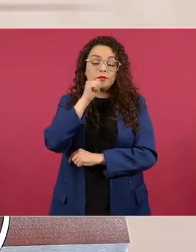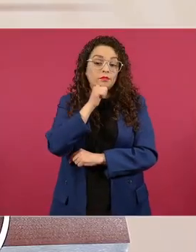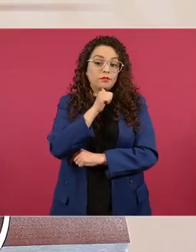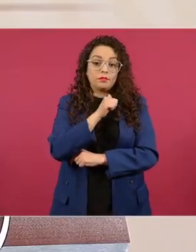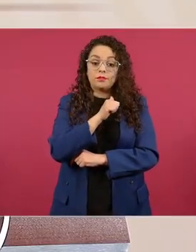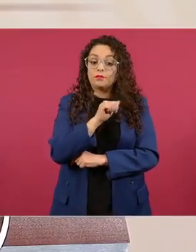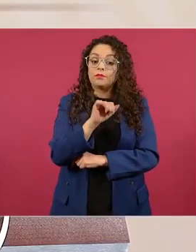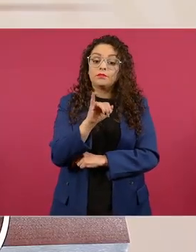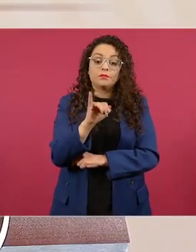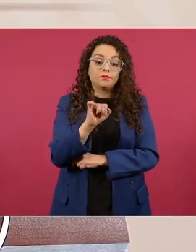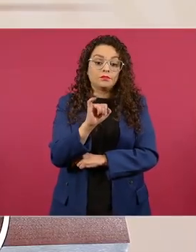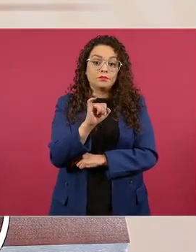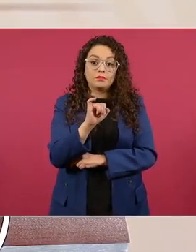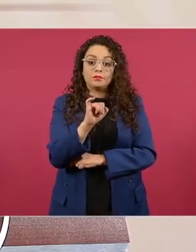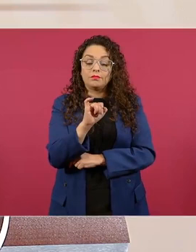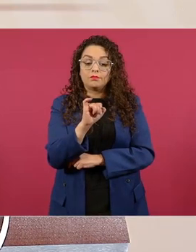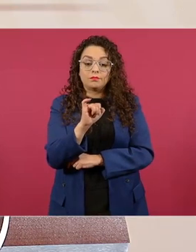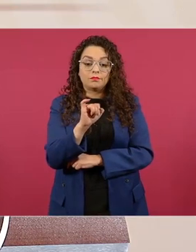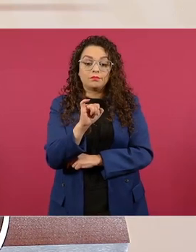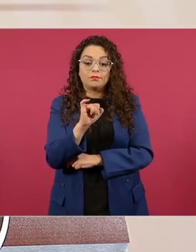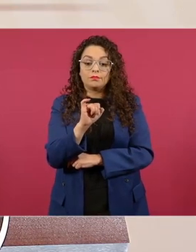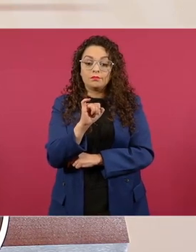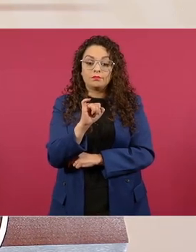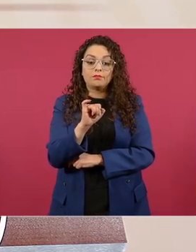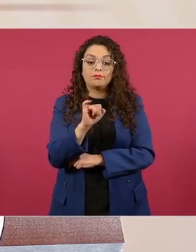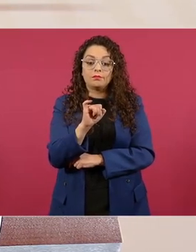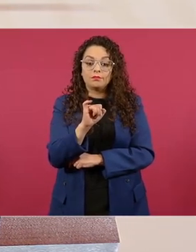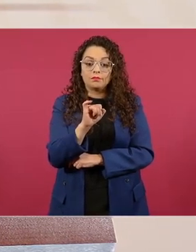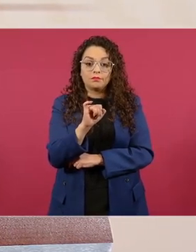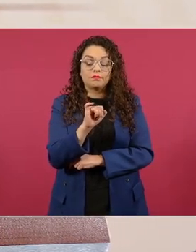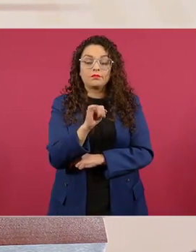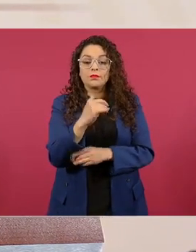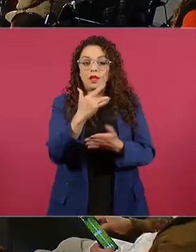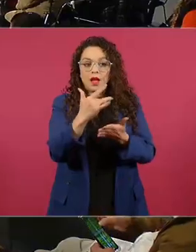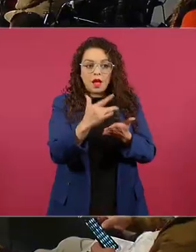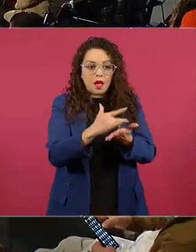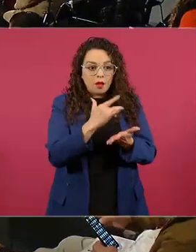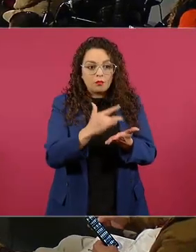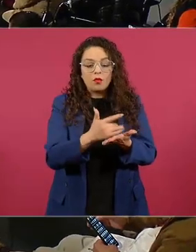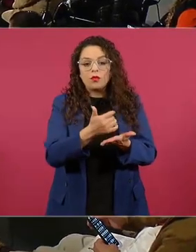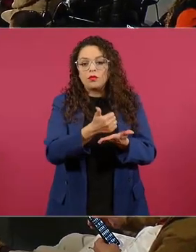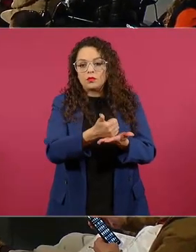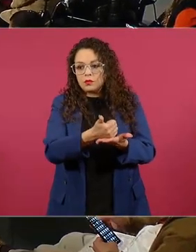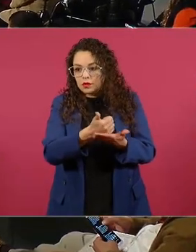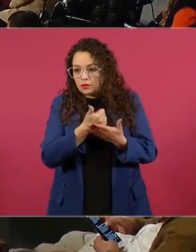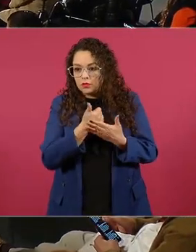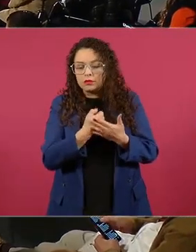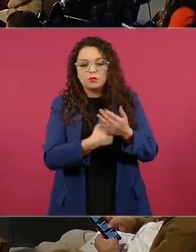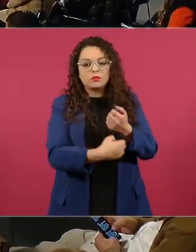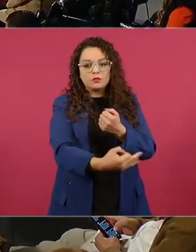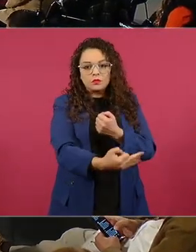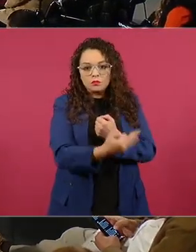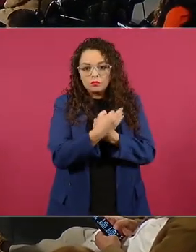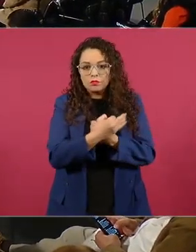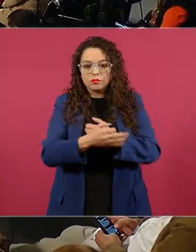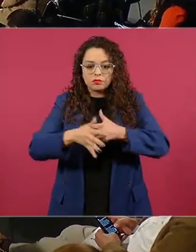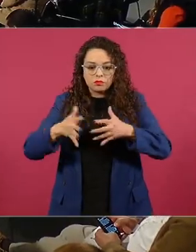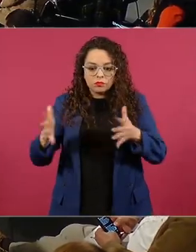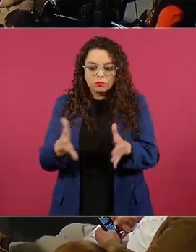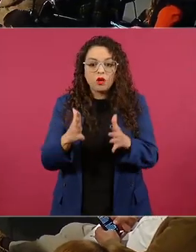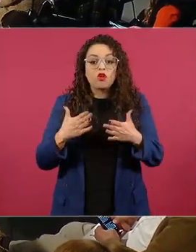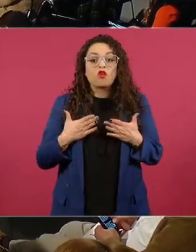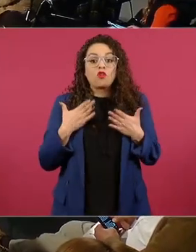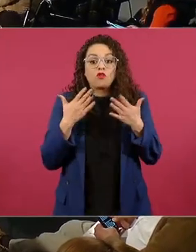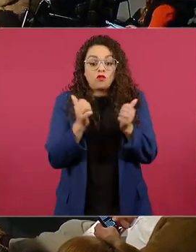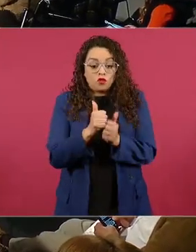es quien nos ha sacado adelante entonces